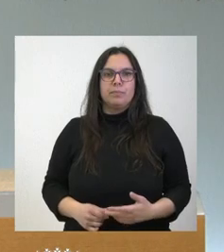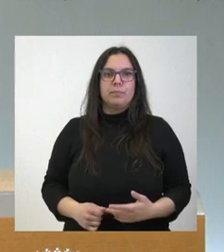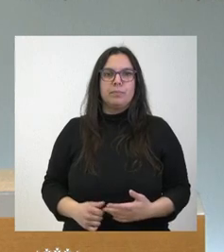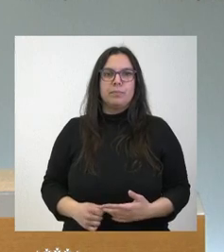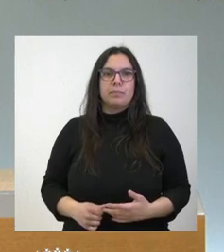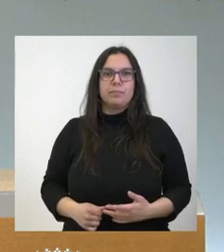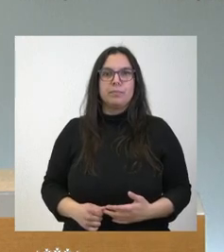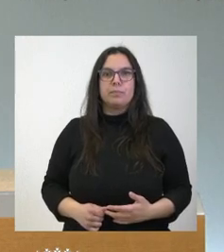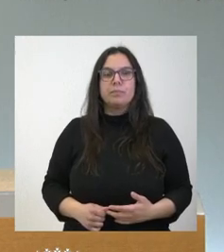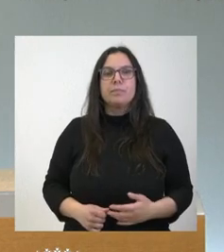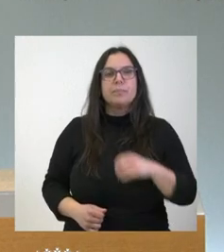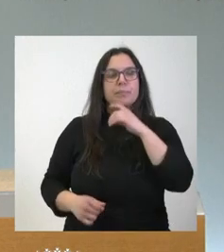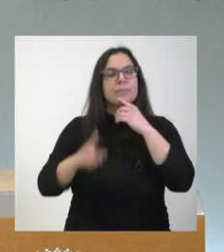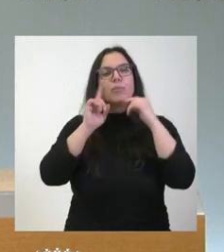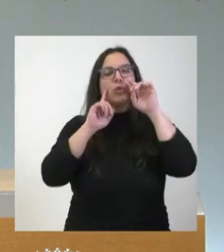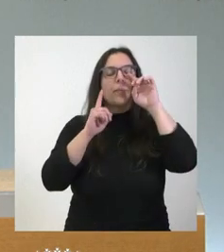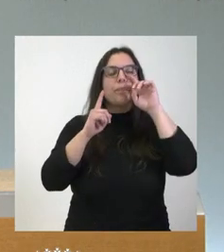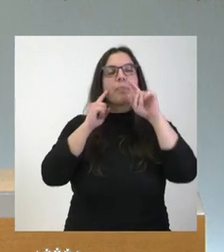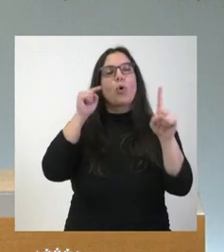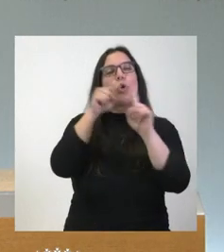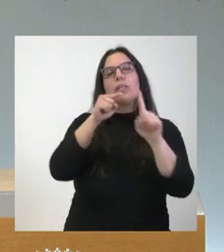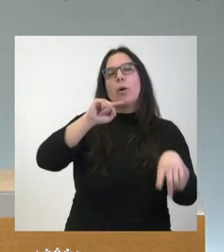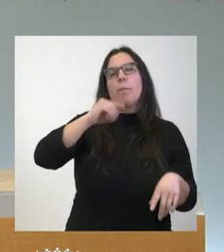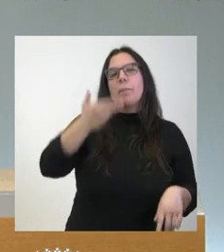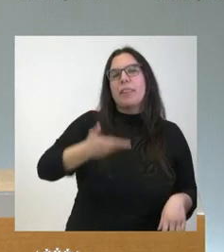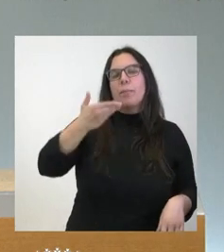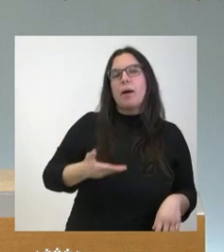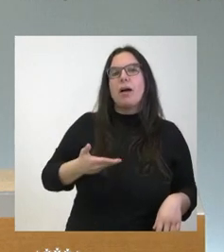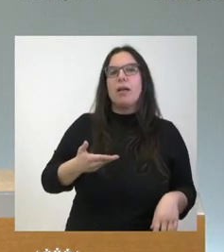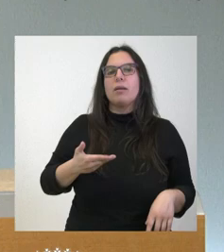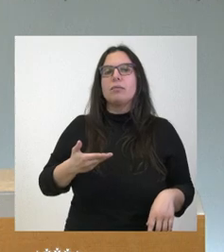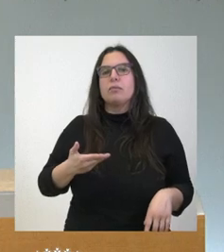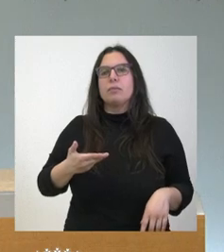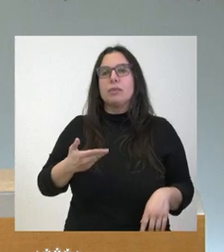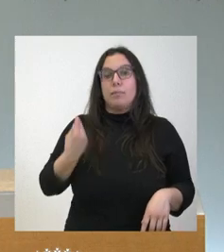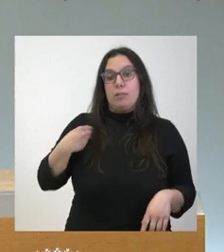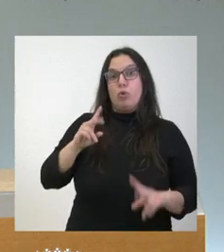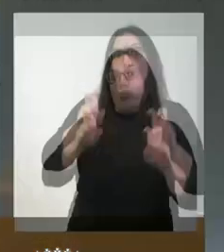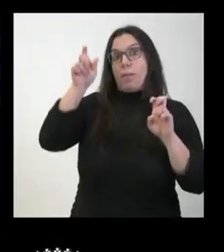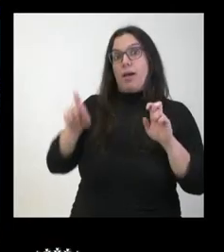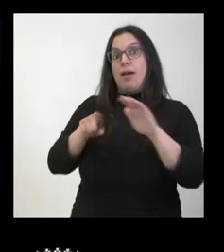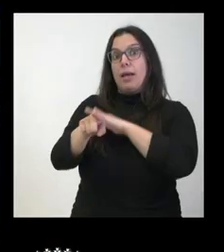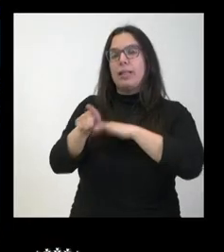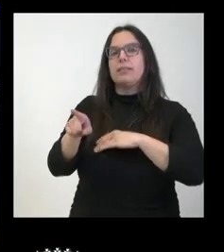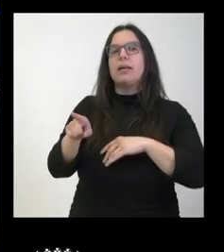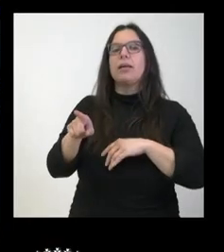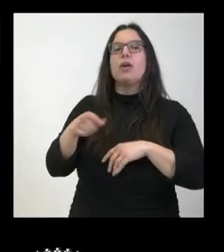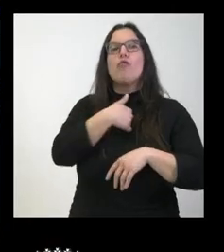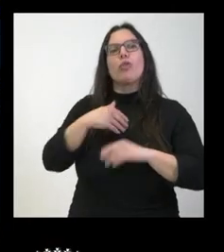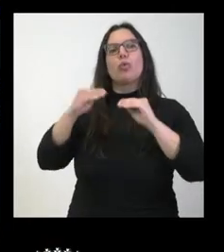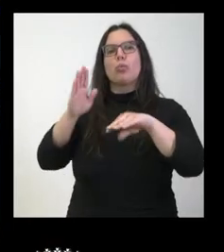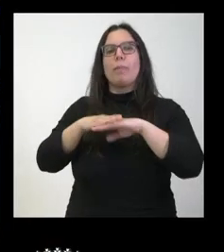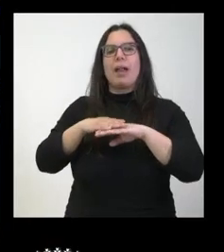Sí, no sé si uno de los principales objetivos o de los primeros objetivos que tendrá Nueva Gerente es templar y mediar para las manifestaciones y todas las protestas